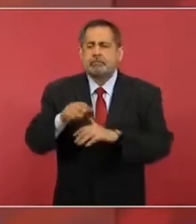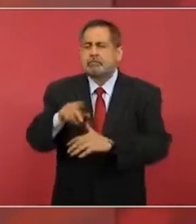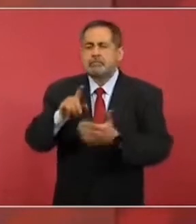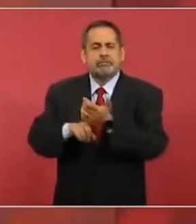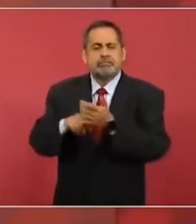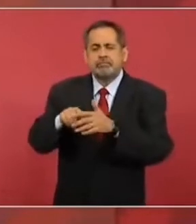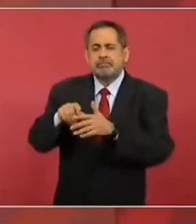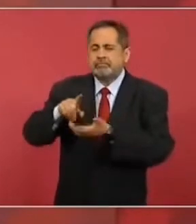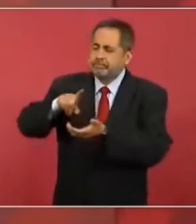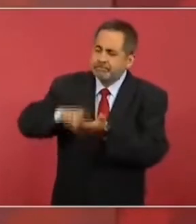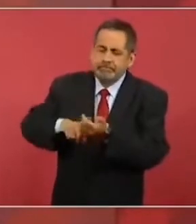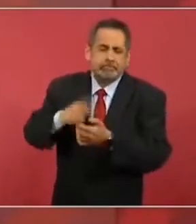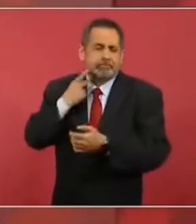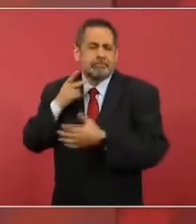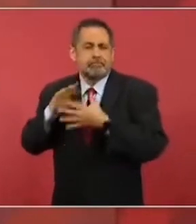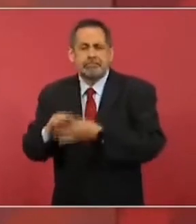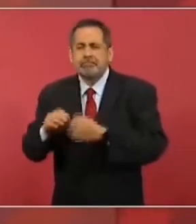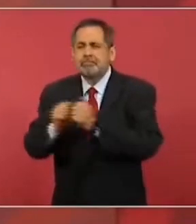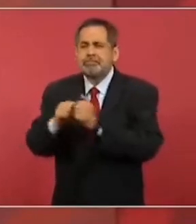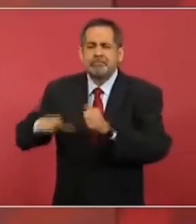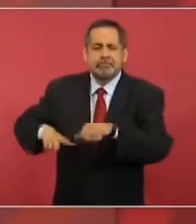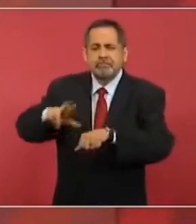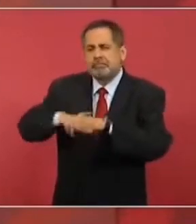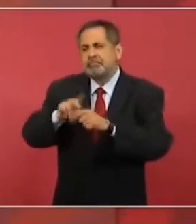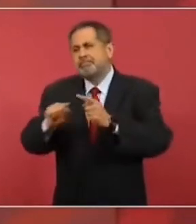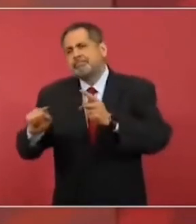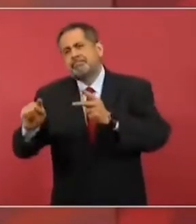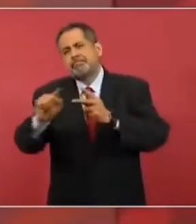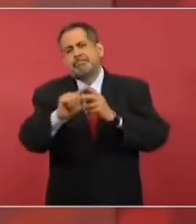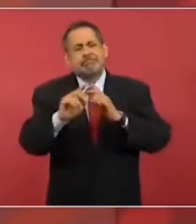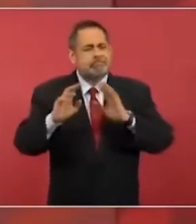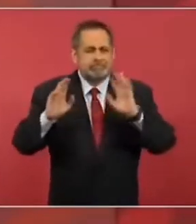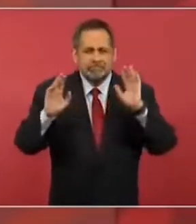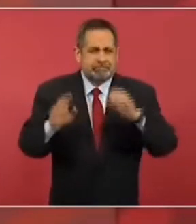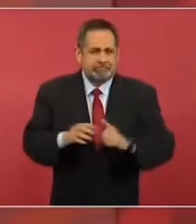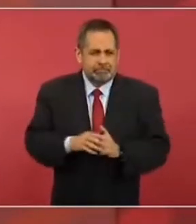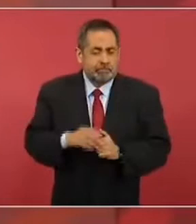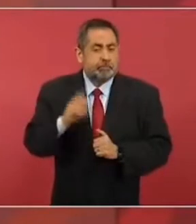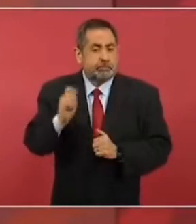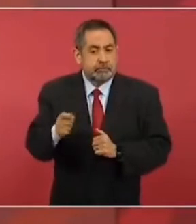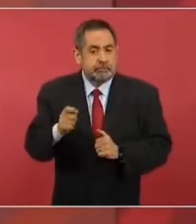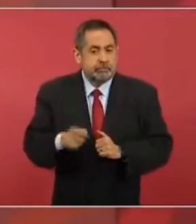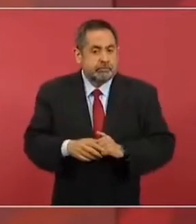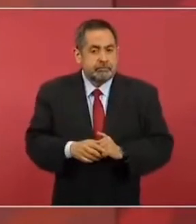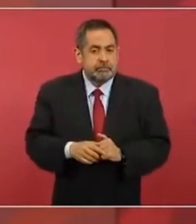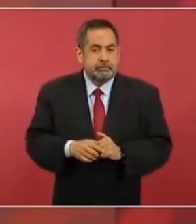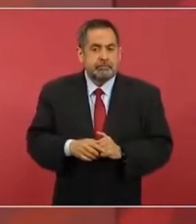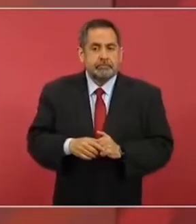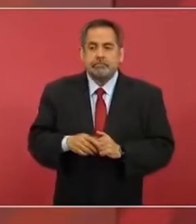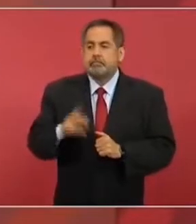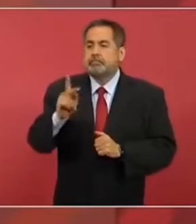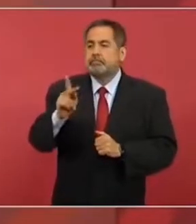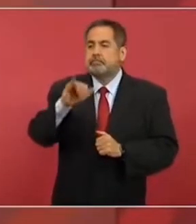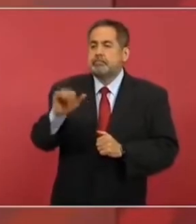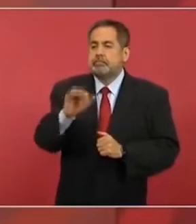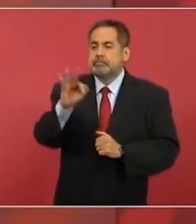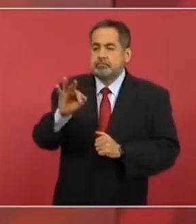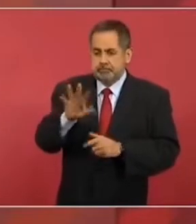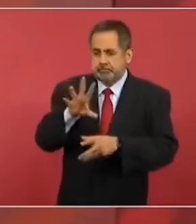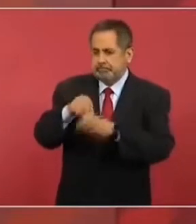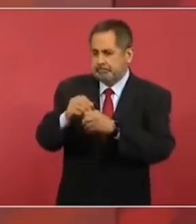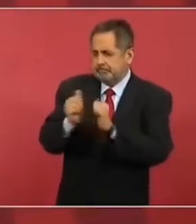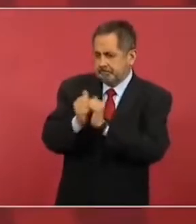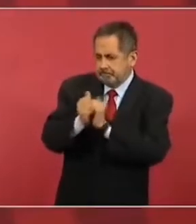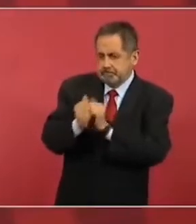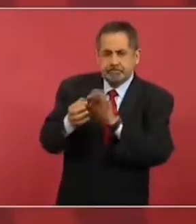son mejores las condiciones y ya está cediendo, casi por completo, la pandemia. Queremos informar que vamos a seguir atendiendo, pero ya la atención